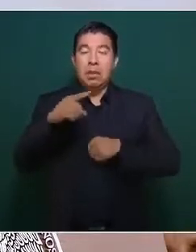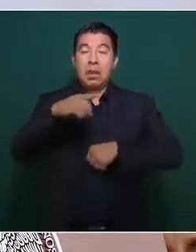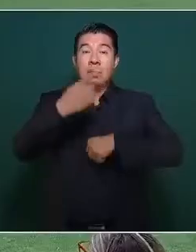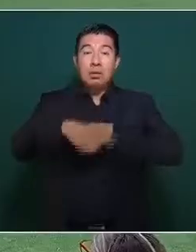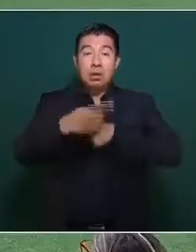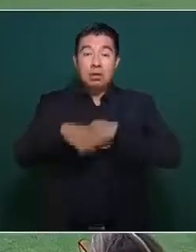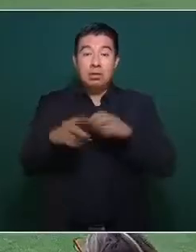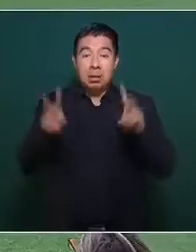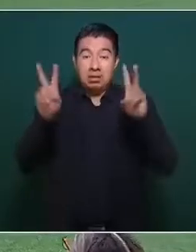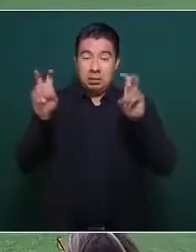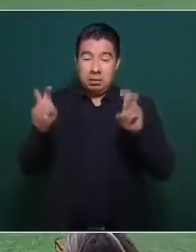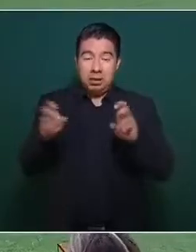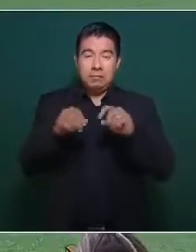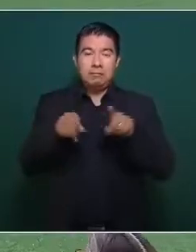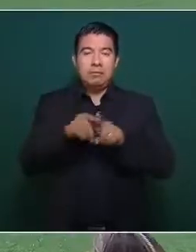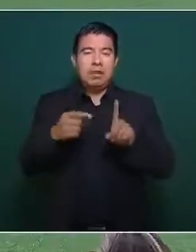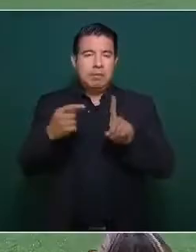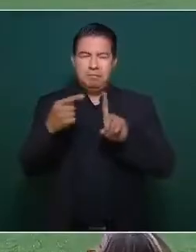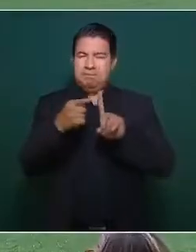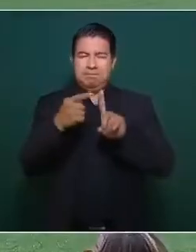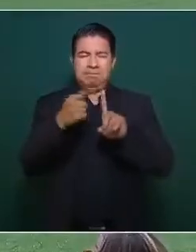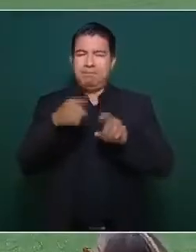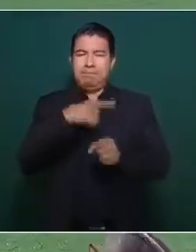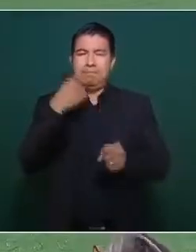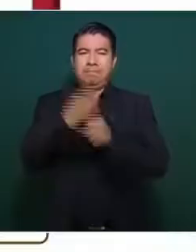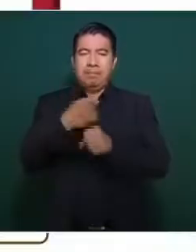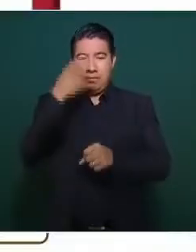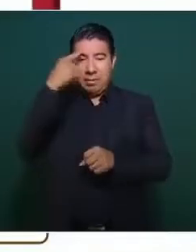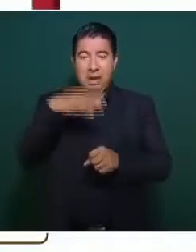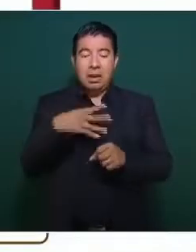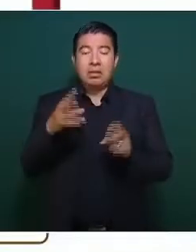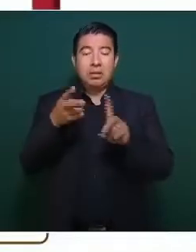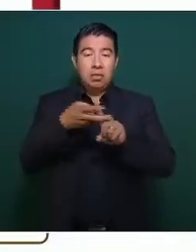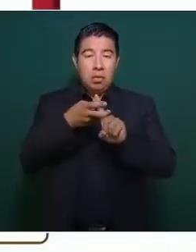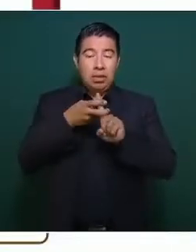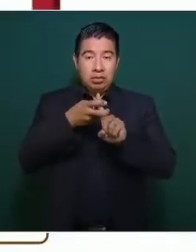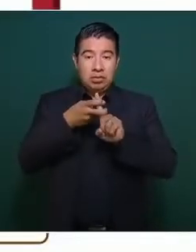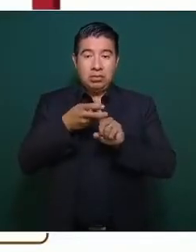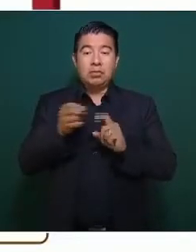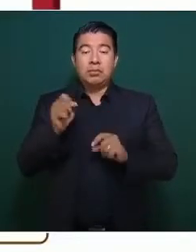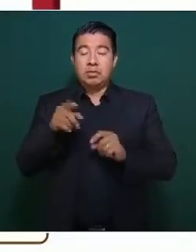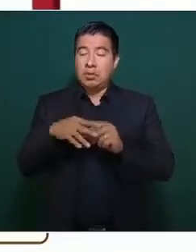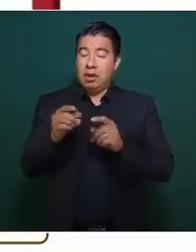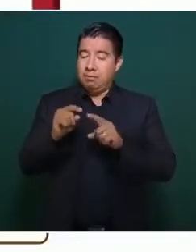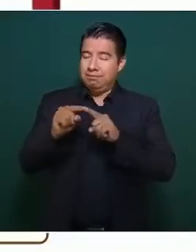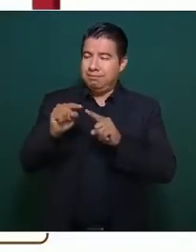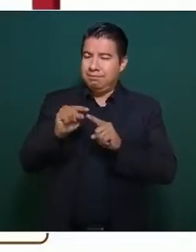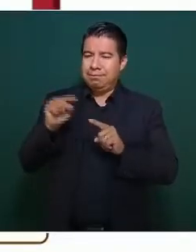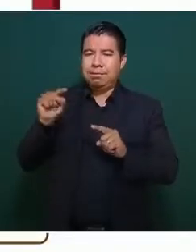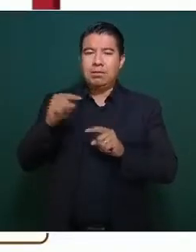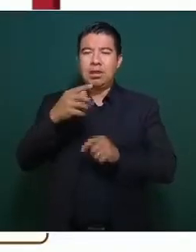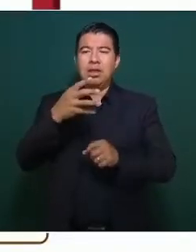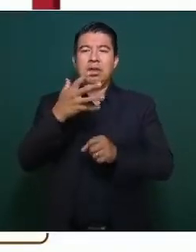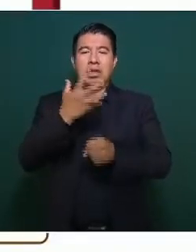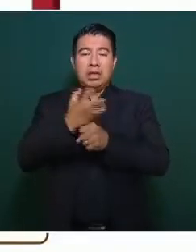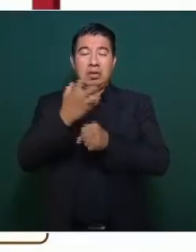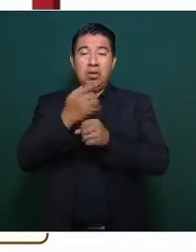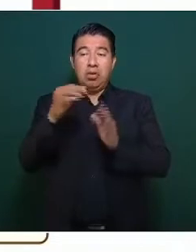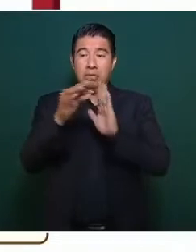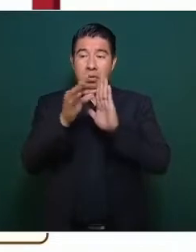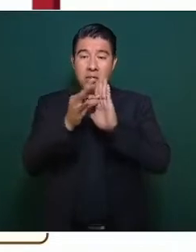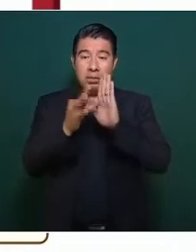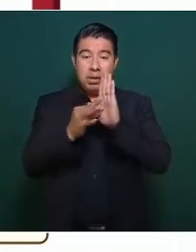primer delito que ubicamos es el secuestro. Tiene el quinto lugar,